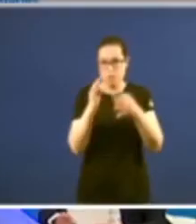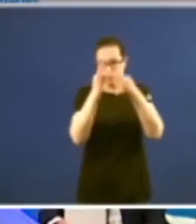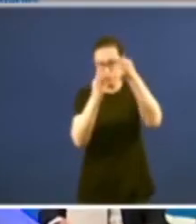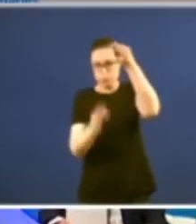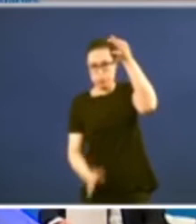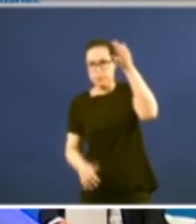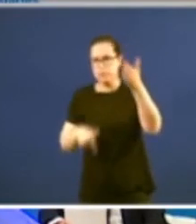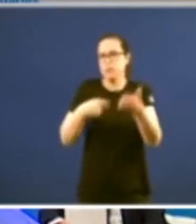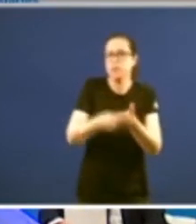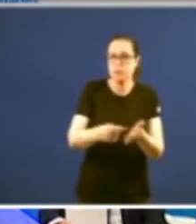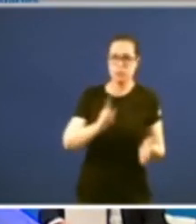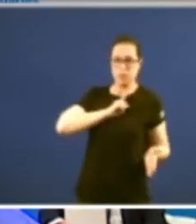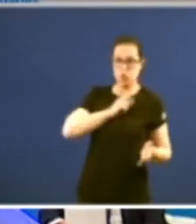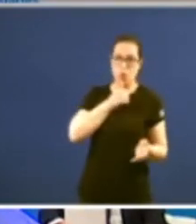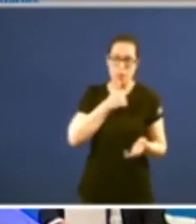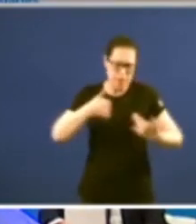pero bueno